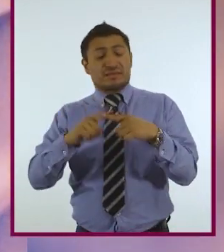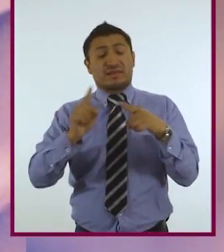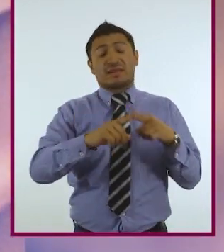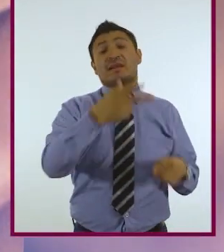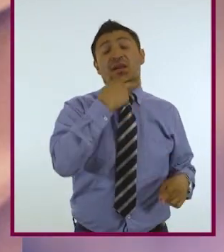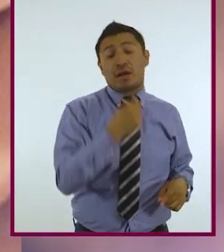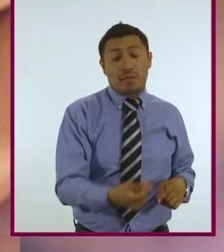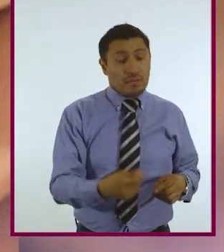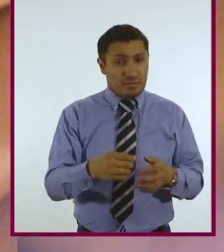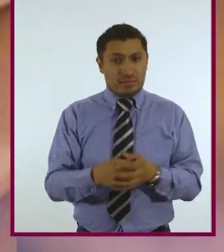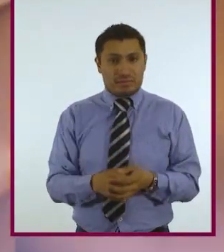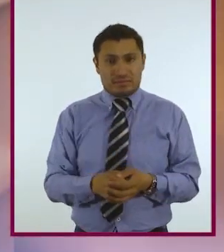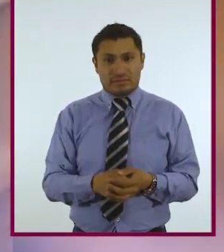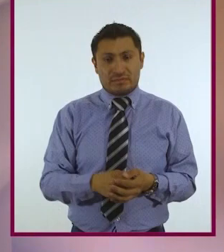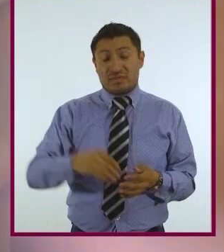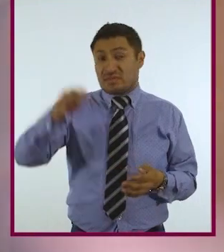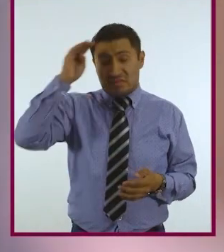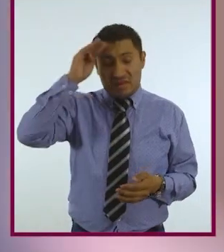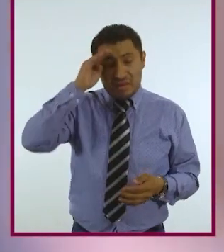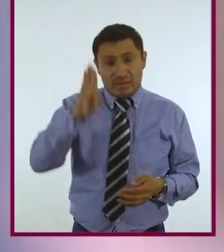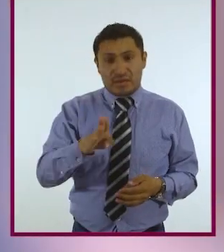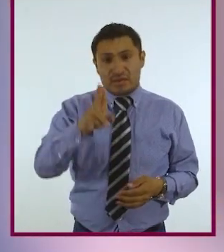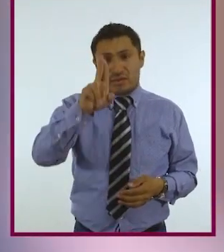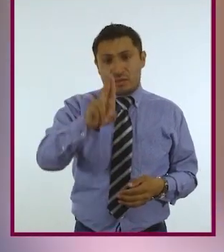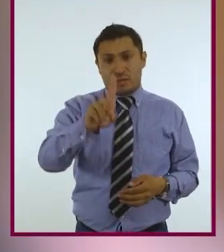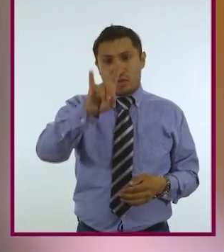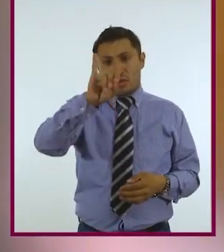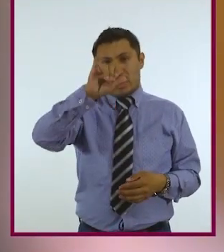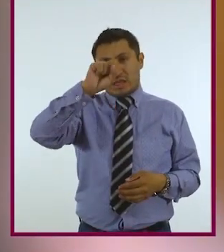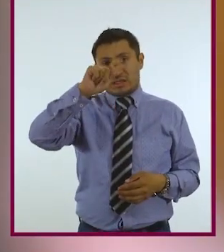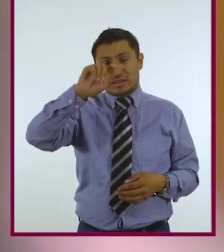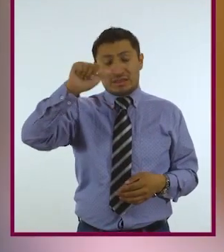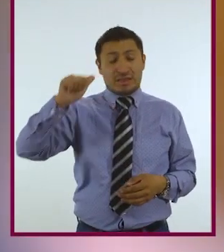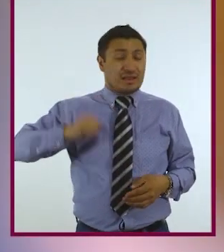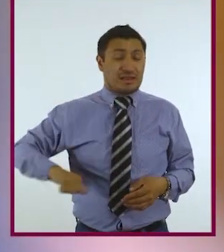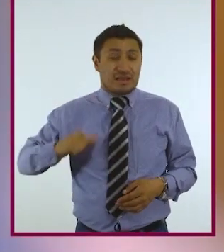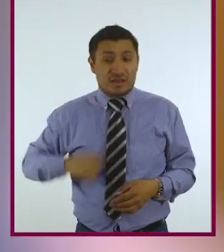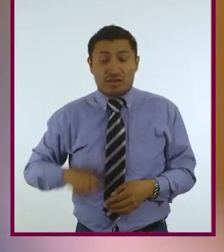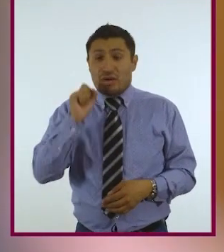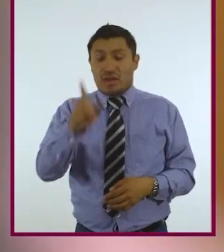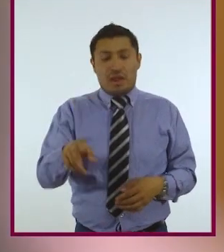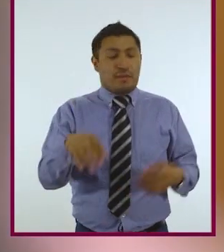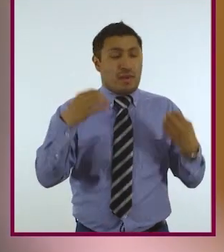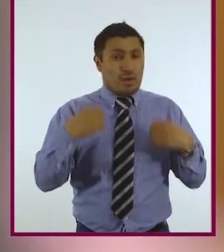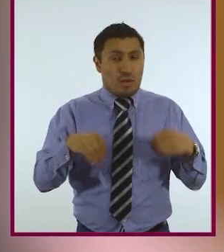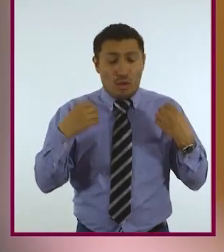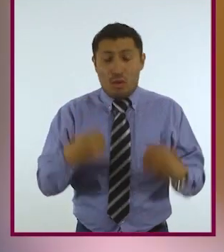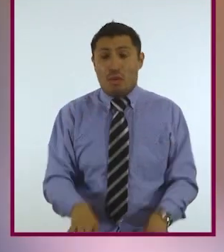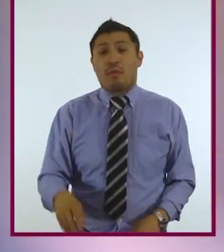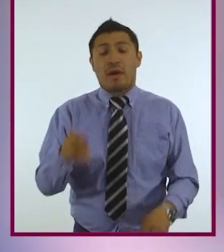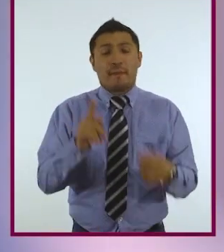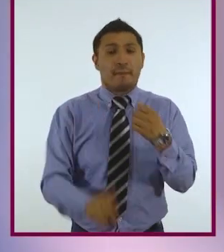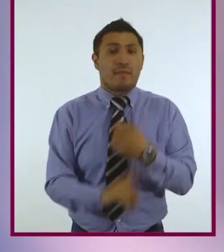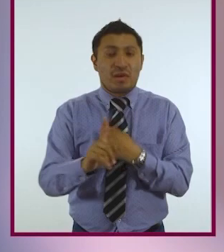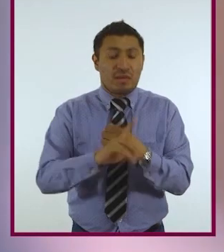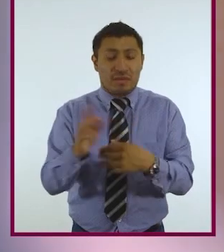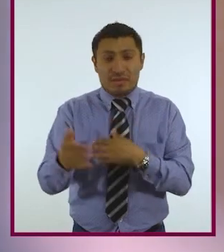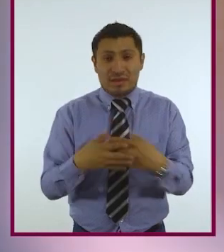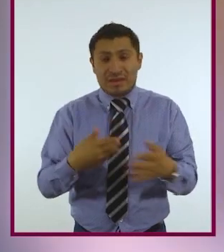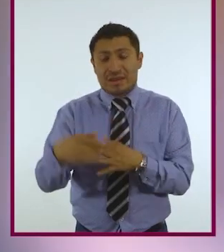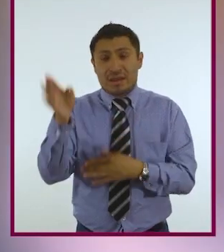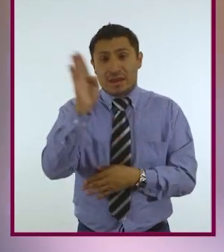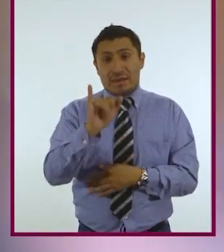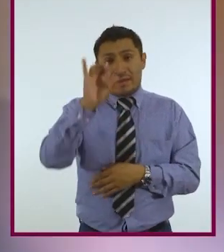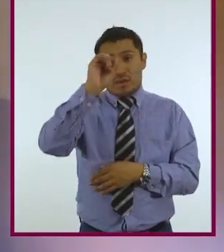y el pensamiento daoísta y budista antiguo. También la han ocupado problemas contemporáneos de bioética,